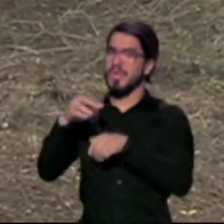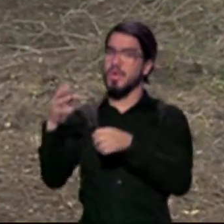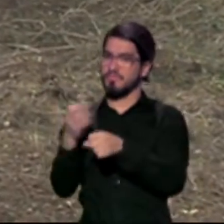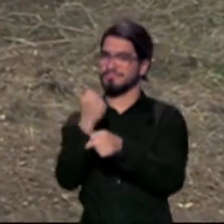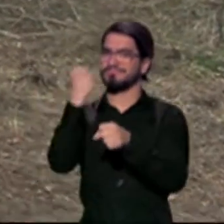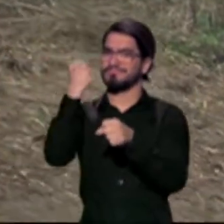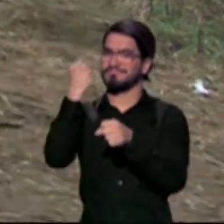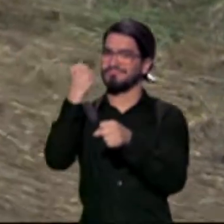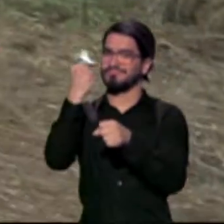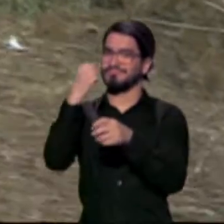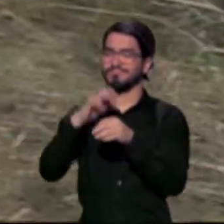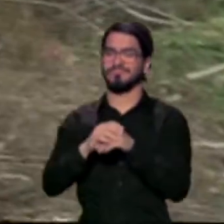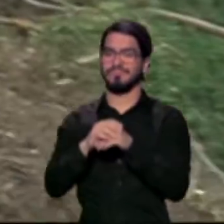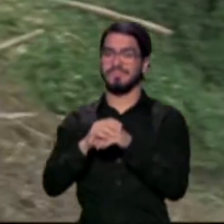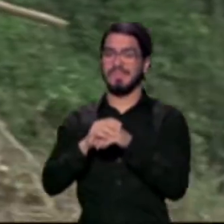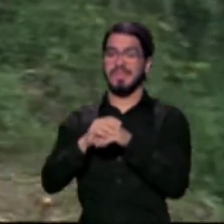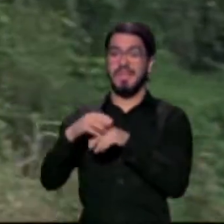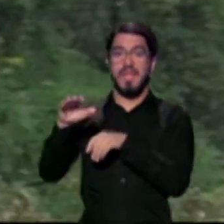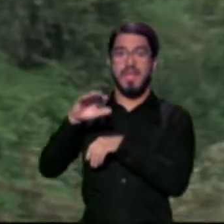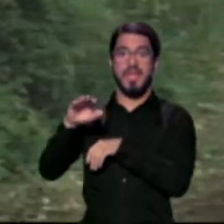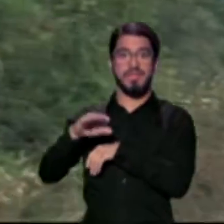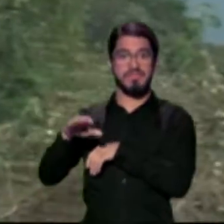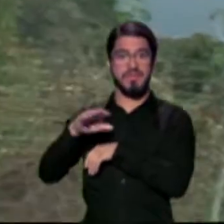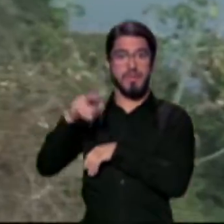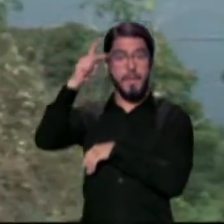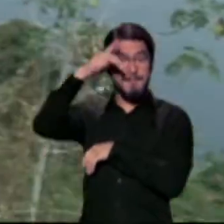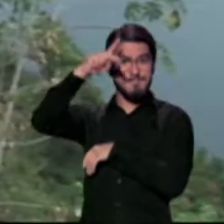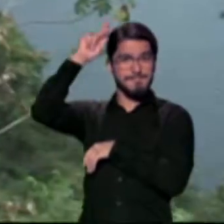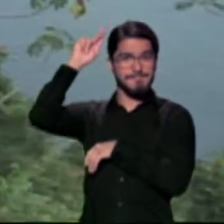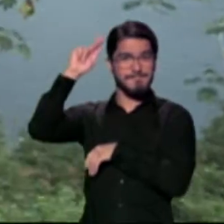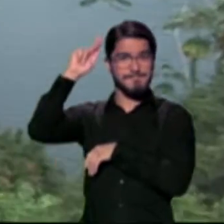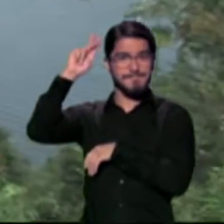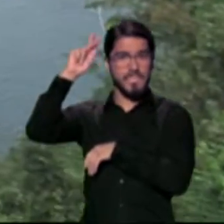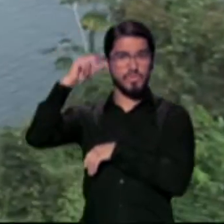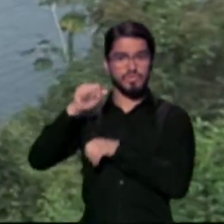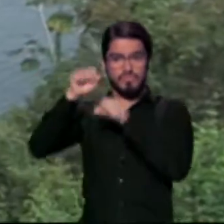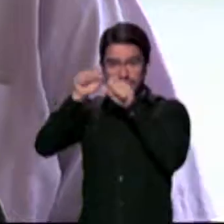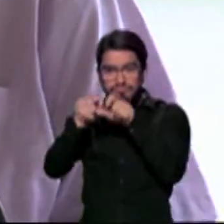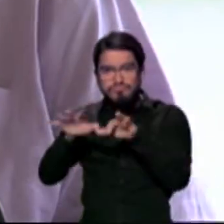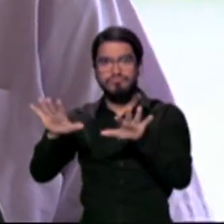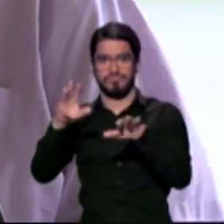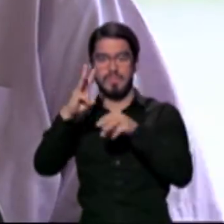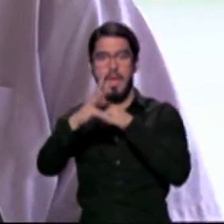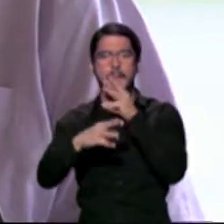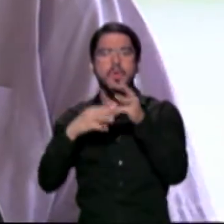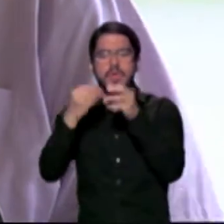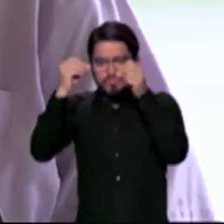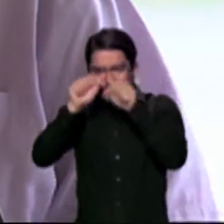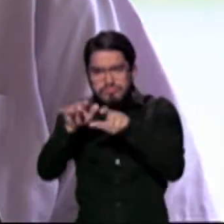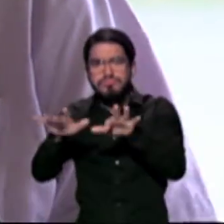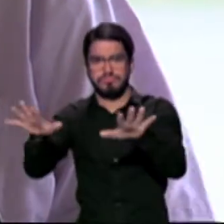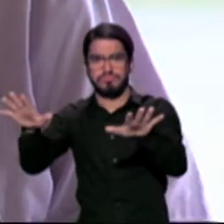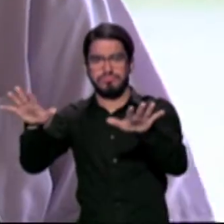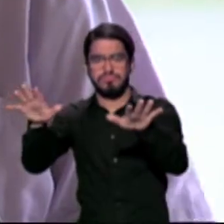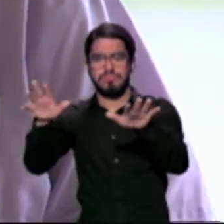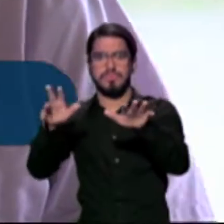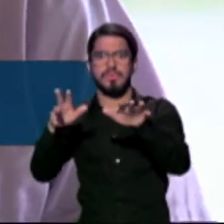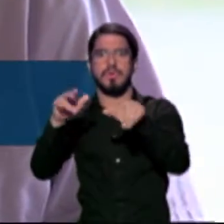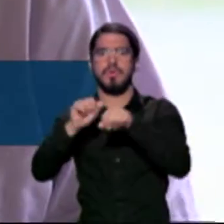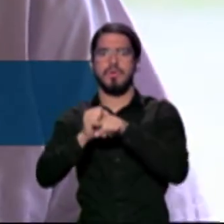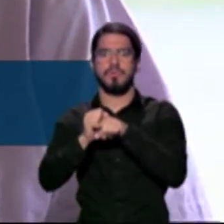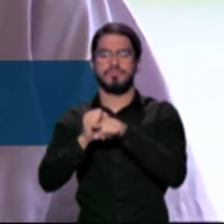cerrillos para el mundo Esta señal va a ir al satélite Y se va a ser disponible a todos los países que vengan